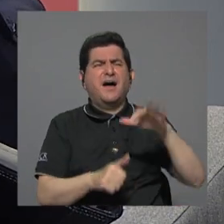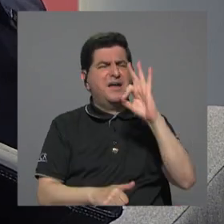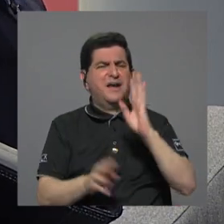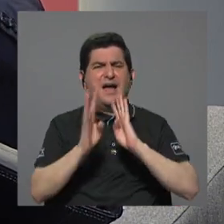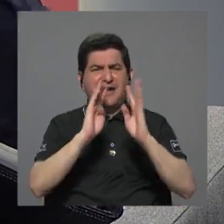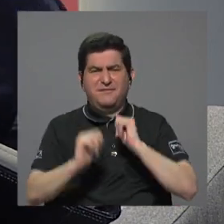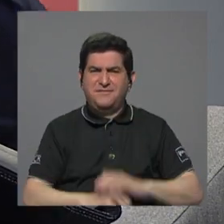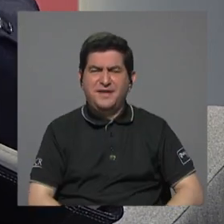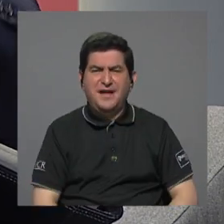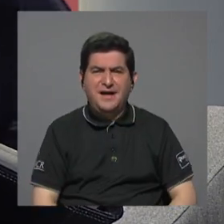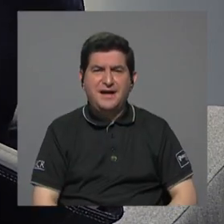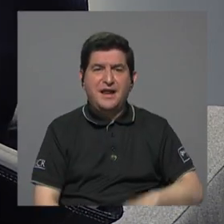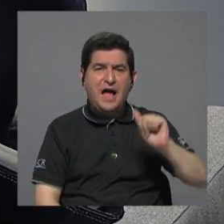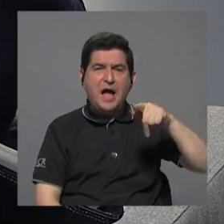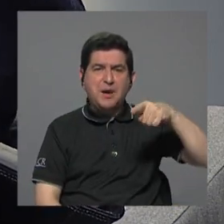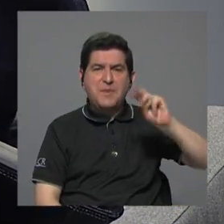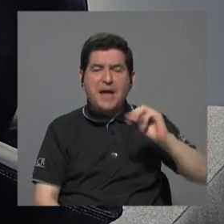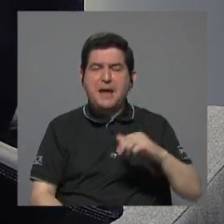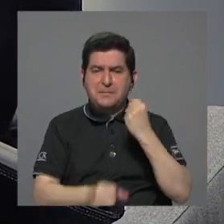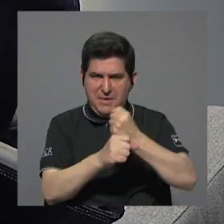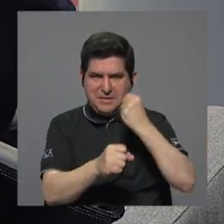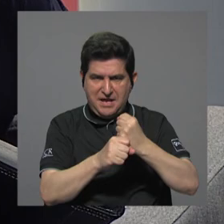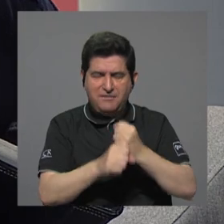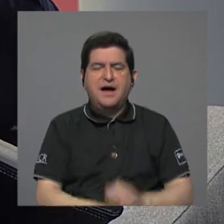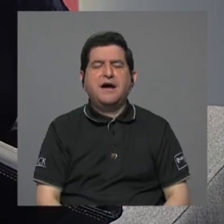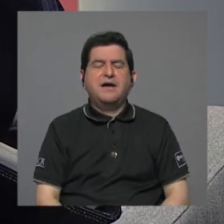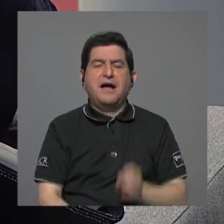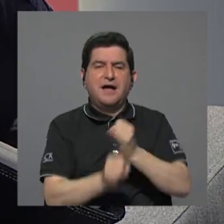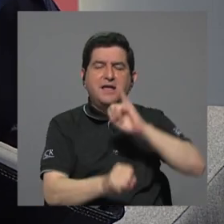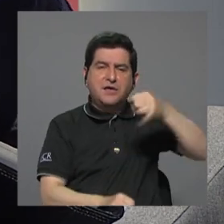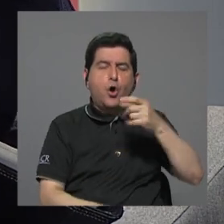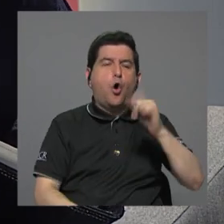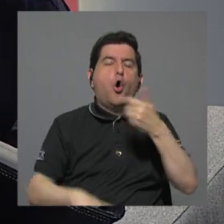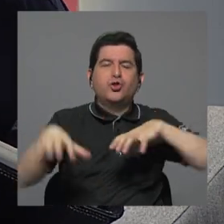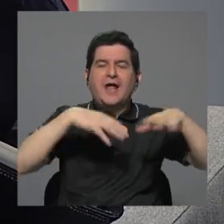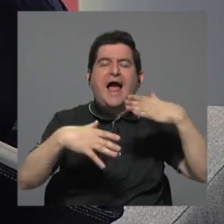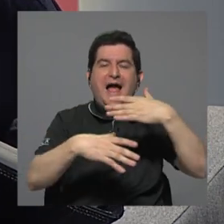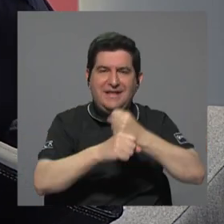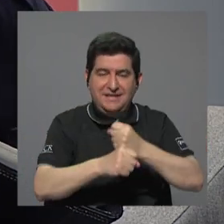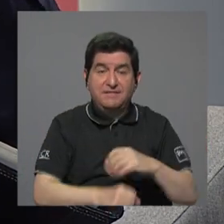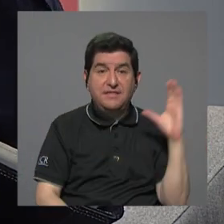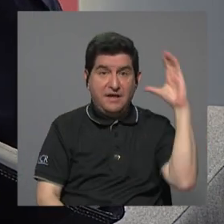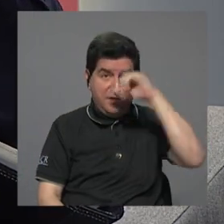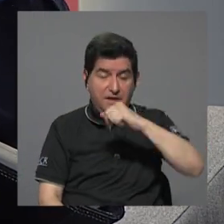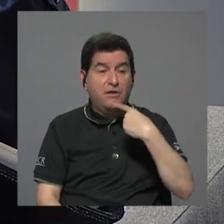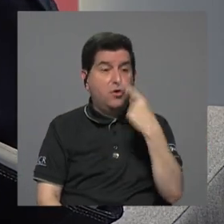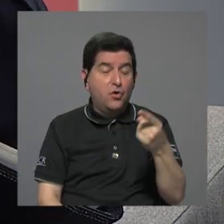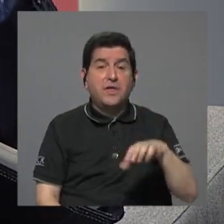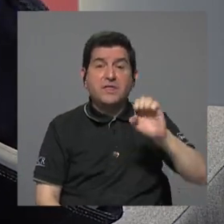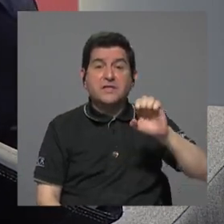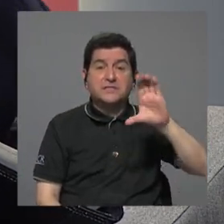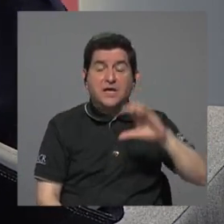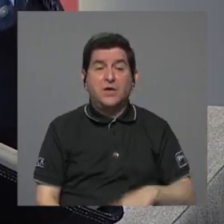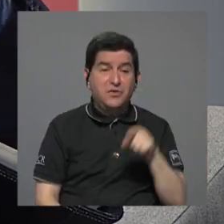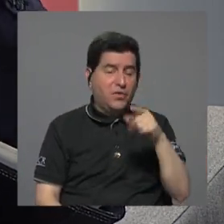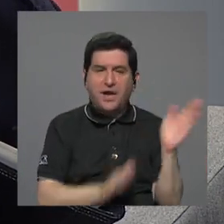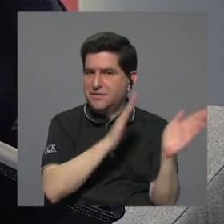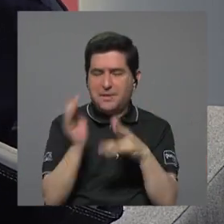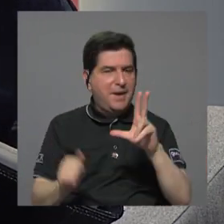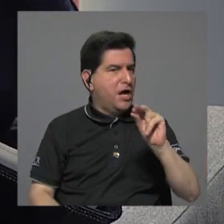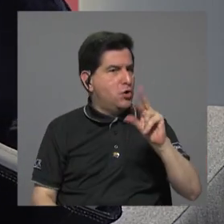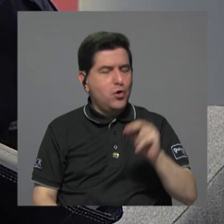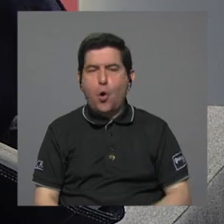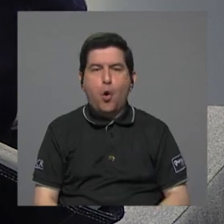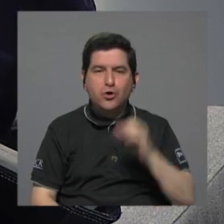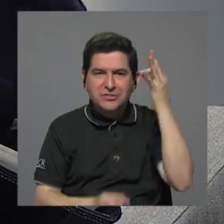se hablaba de que APM entraba a trabajar y que Javdeba se iba a encargar de otra actividad lo que nos dimos cuenta lo que apuntó don Eduardo que al final ese no era el plan el